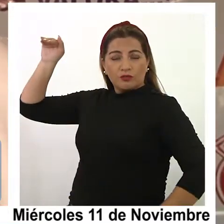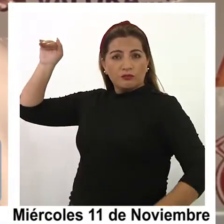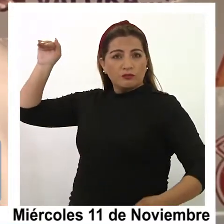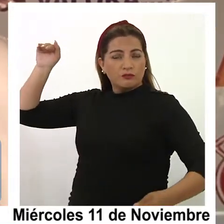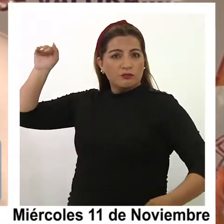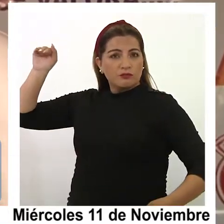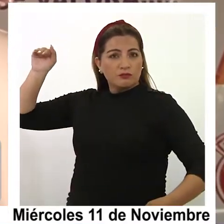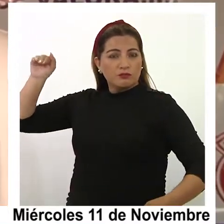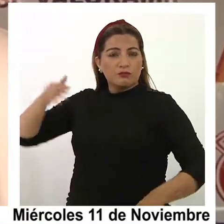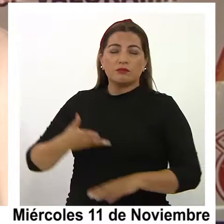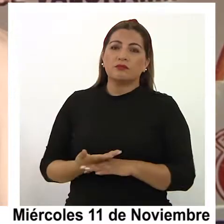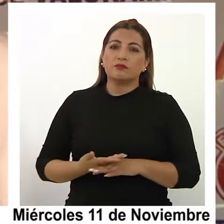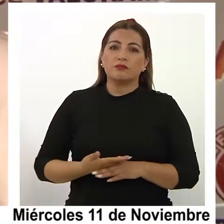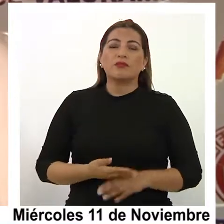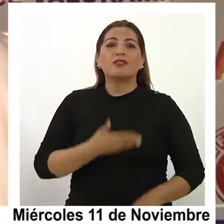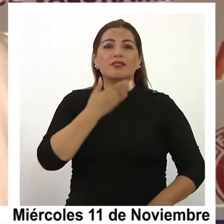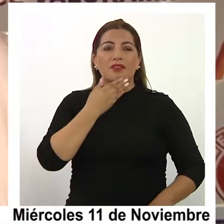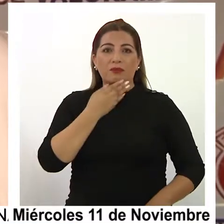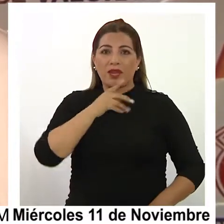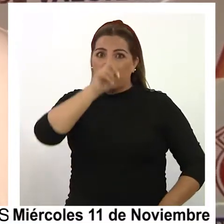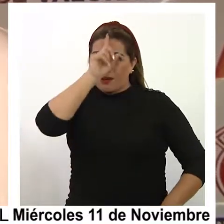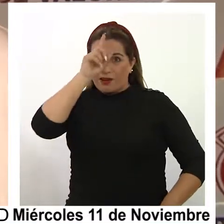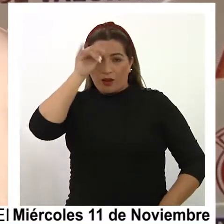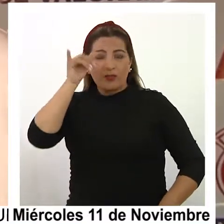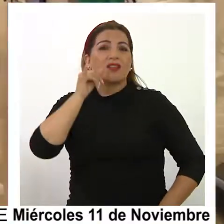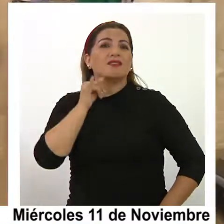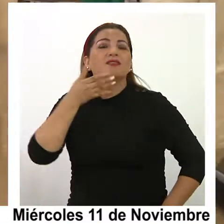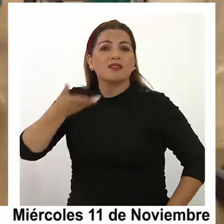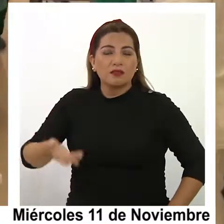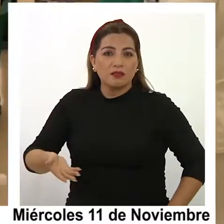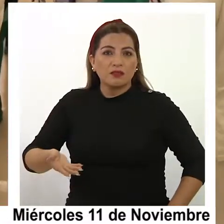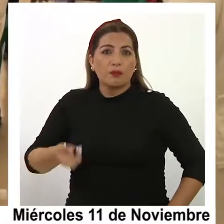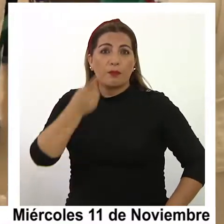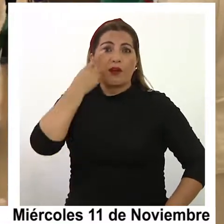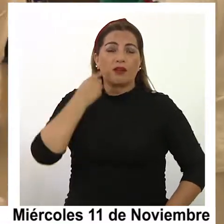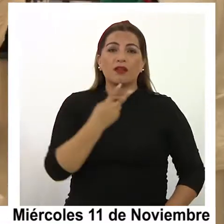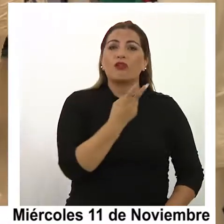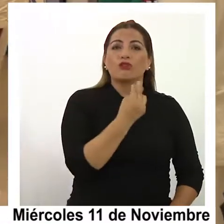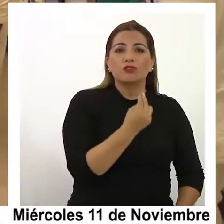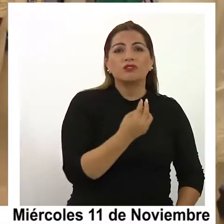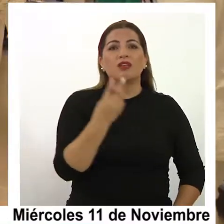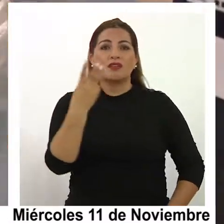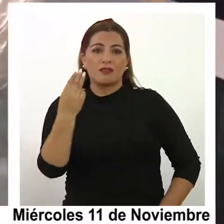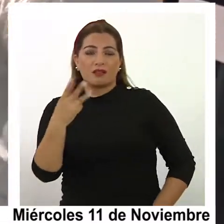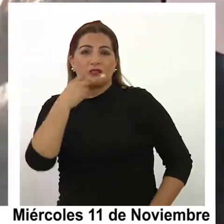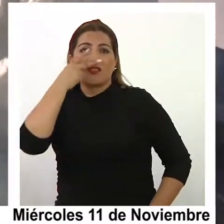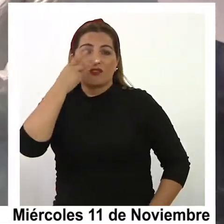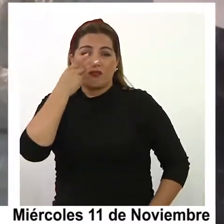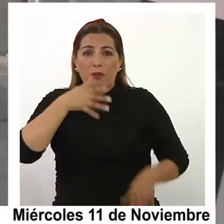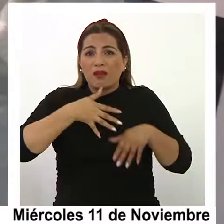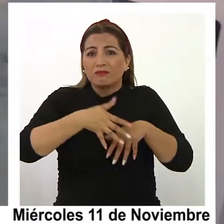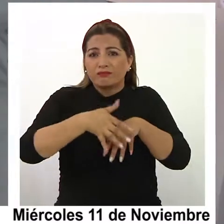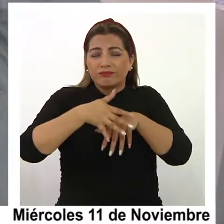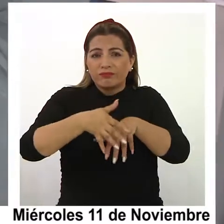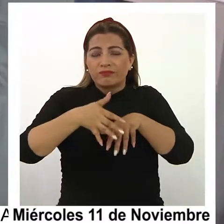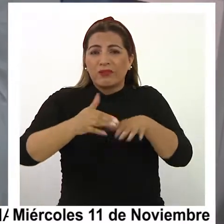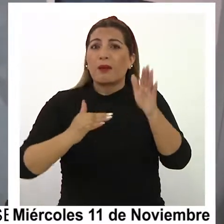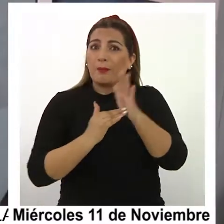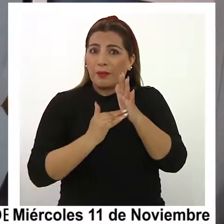de la dirección del servicio y el hospital en este Torre Caldame, para el día 12 y 13. Esta movilización